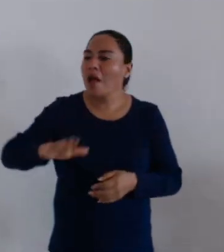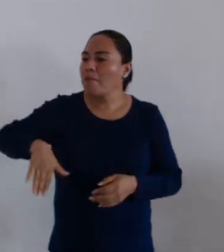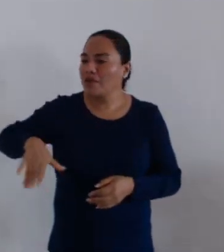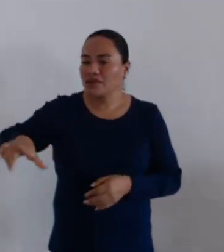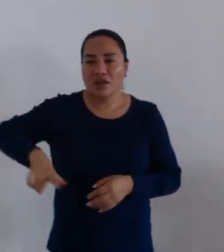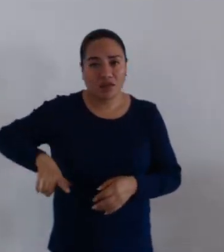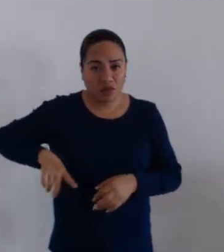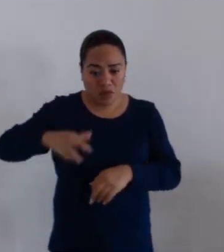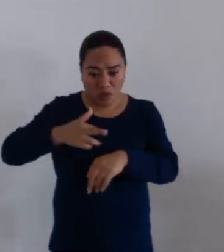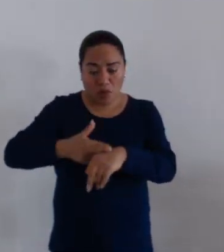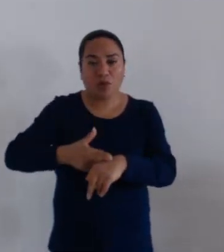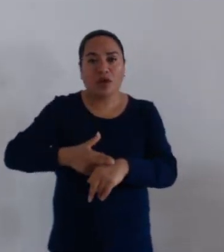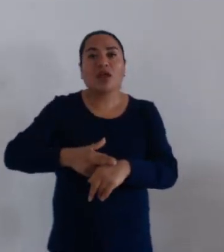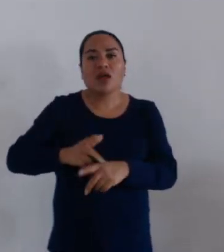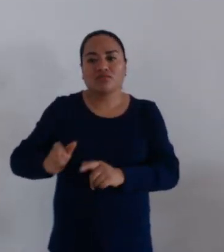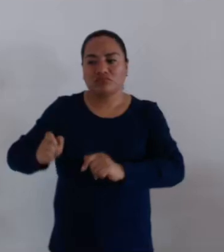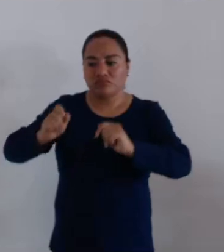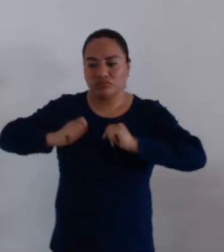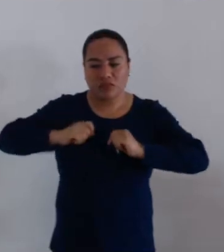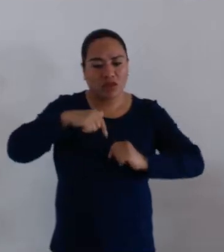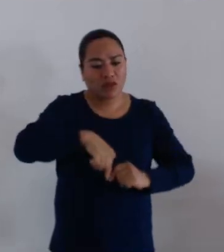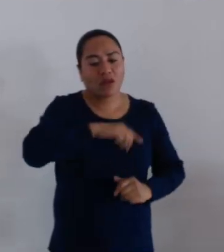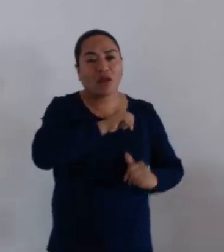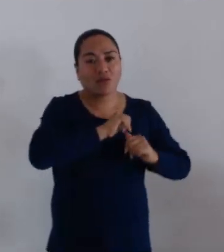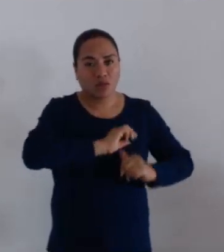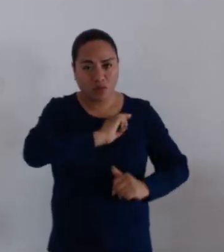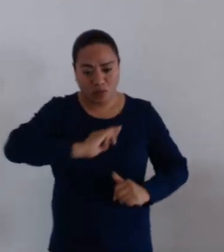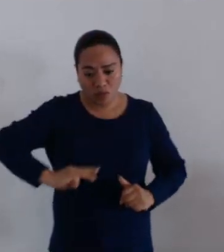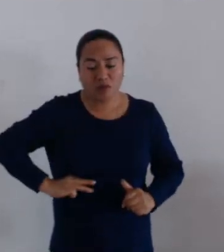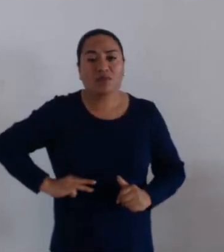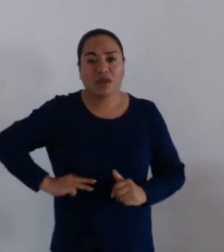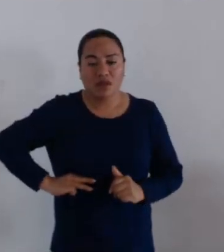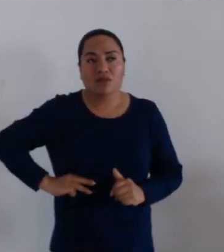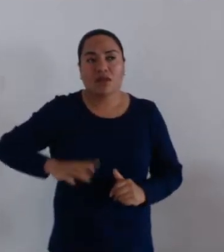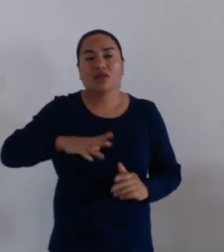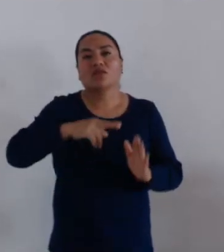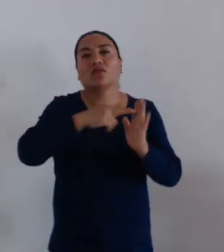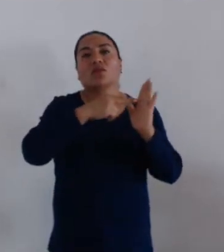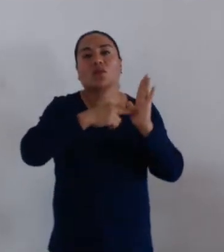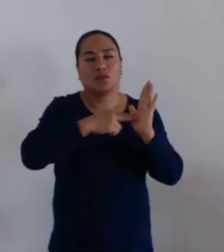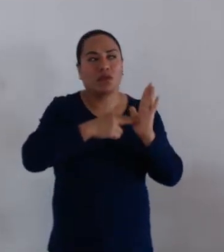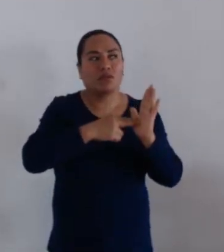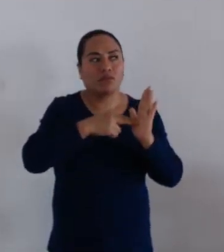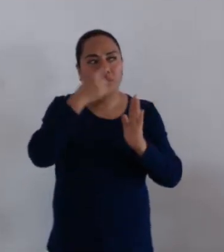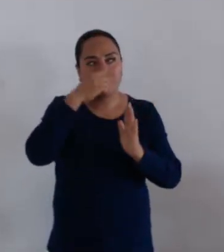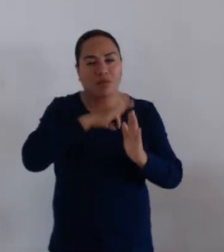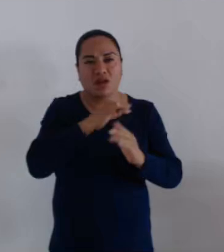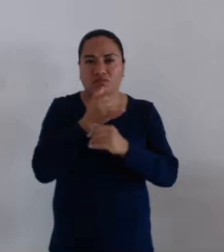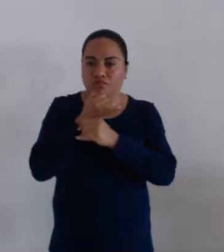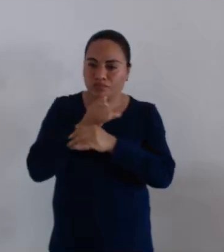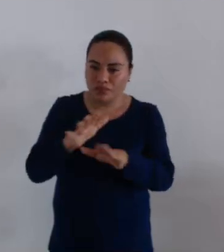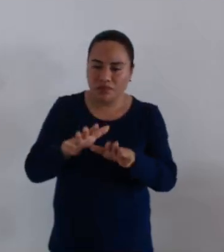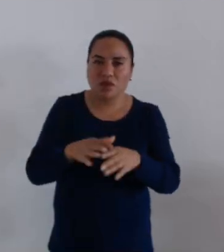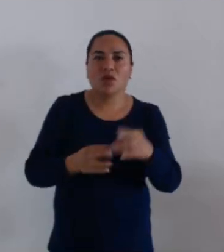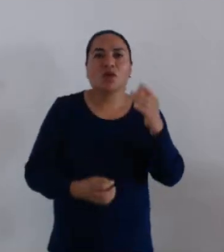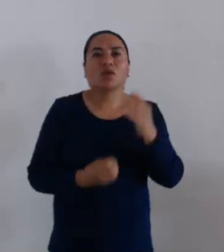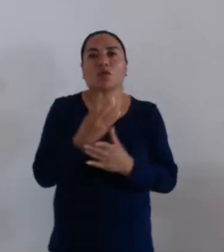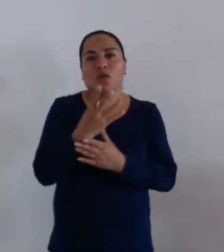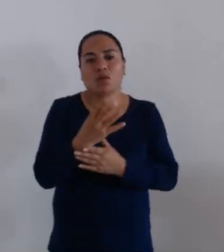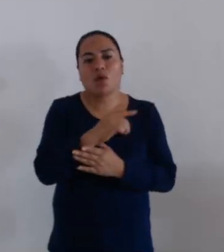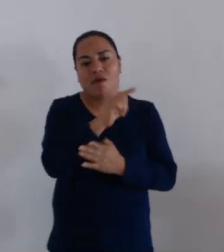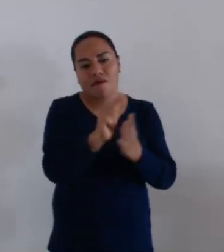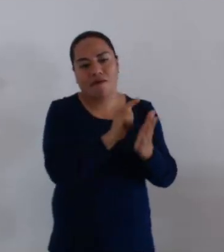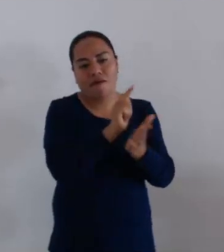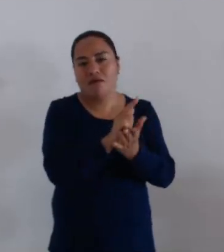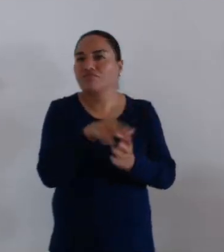nos corresponde a nosotros como ayuntamiento expedir la normatividad para adecuarse al nuevo decreto.